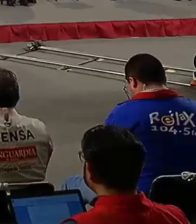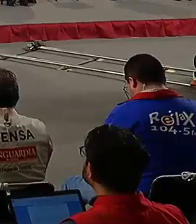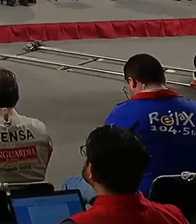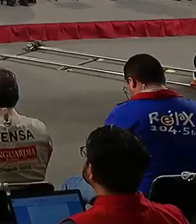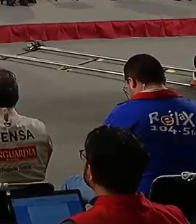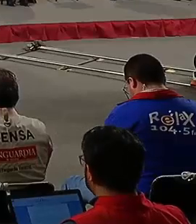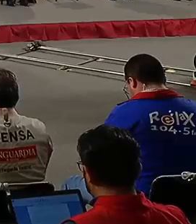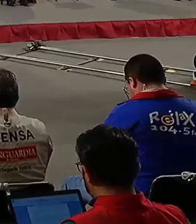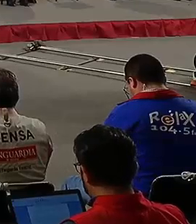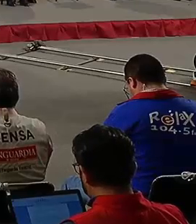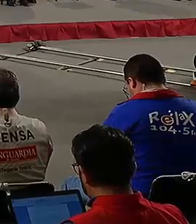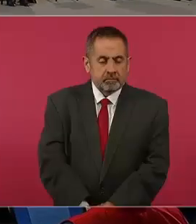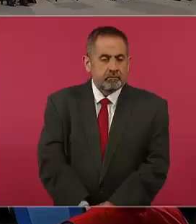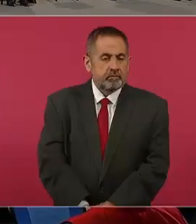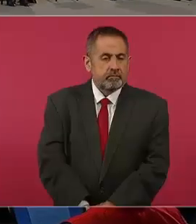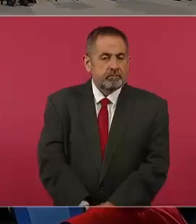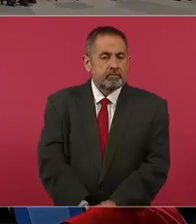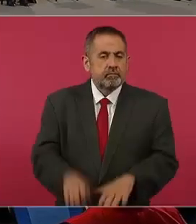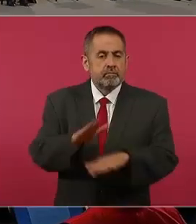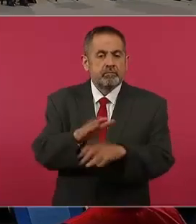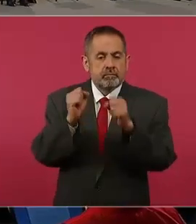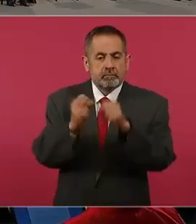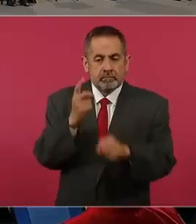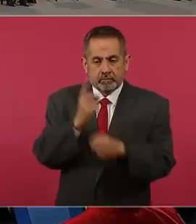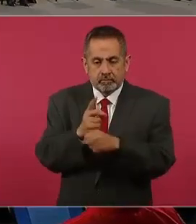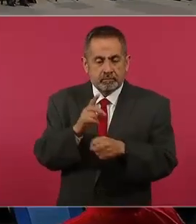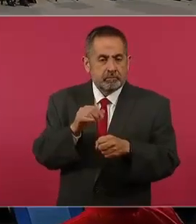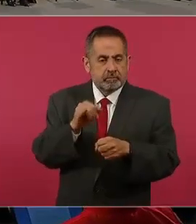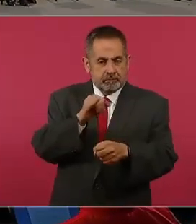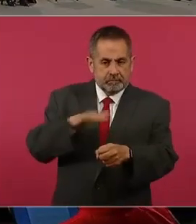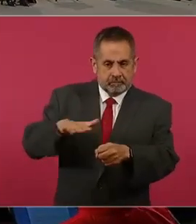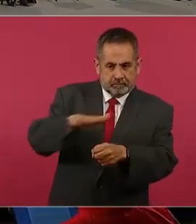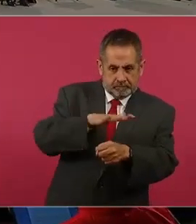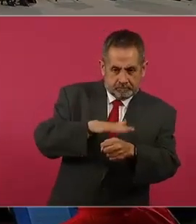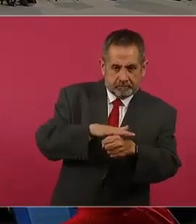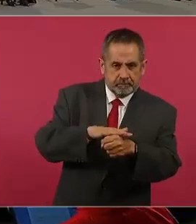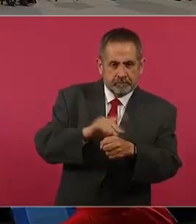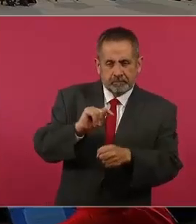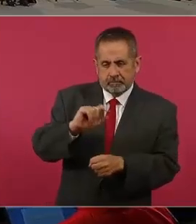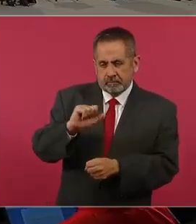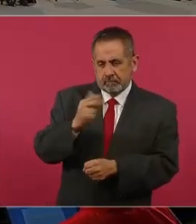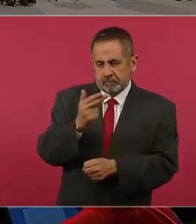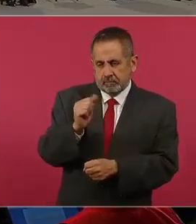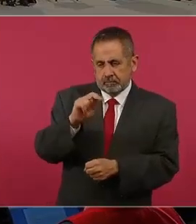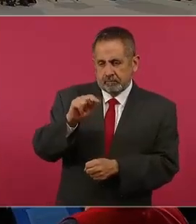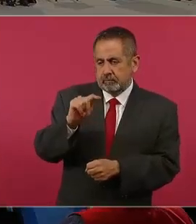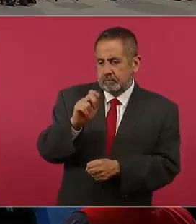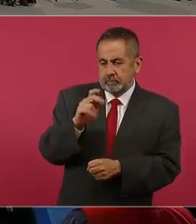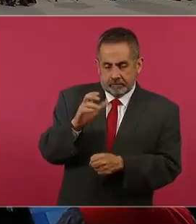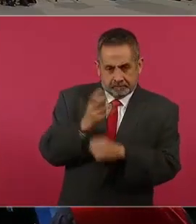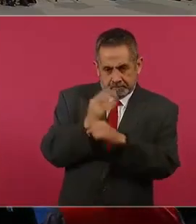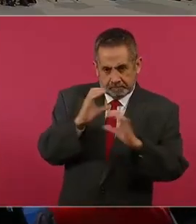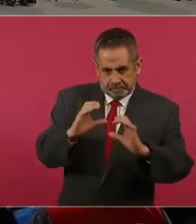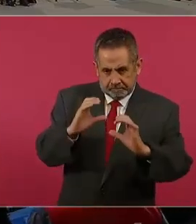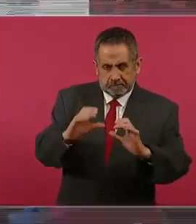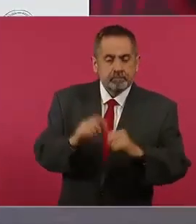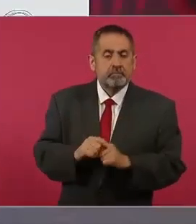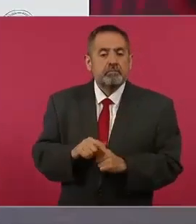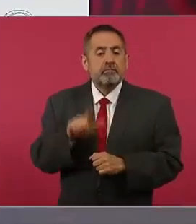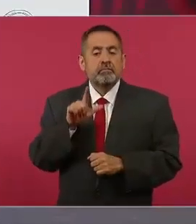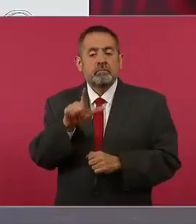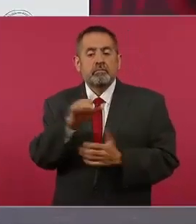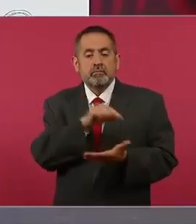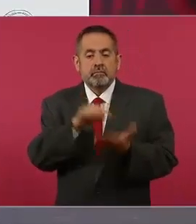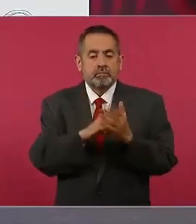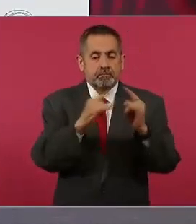En lo que es las operaciones de seguridad del ferrocarril interoceánico del Istmo de Tehuantepec, se han empleado 17 bases